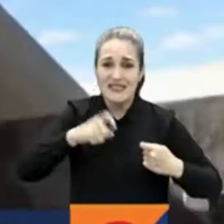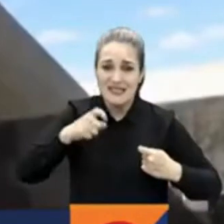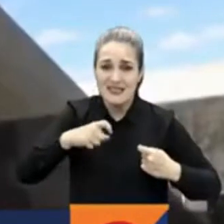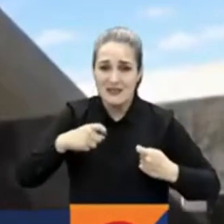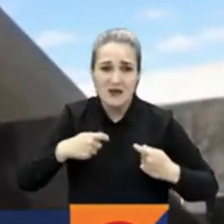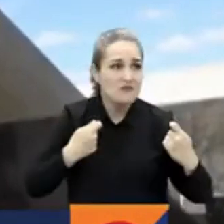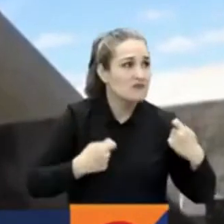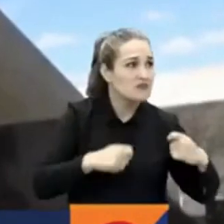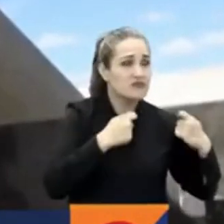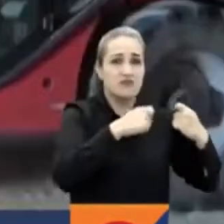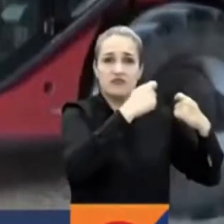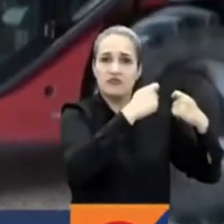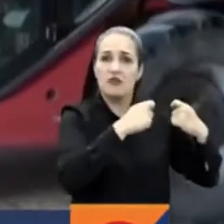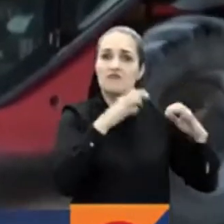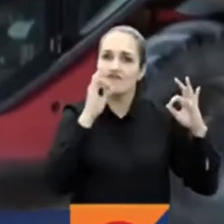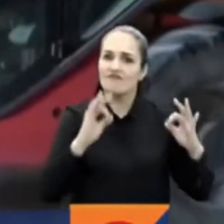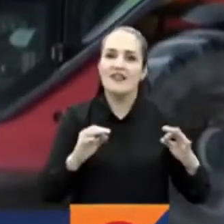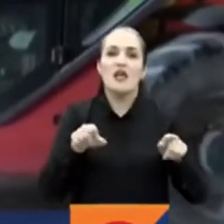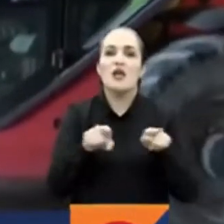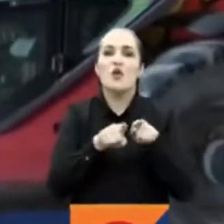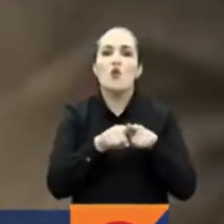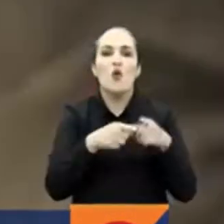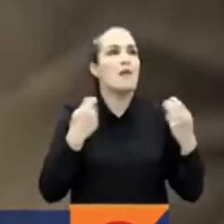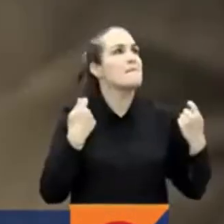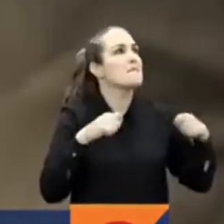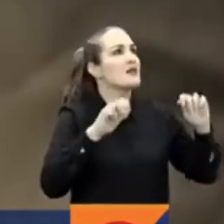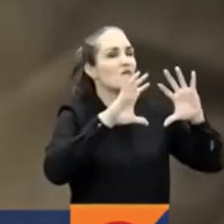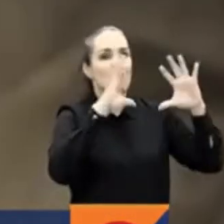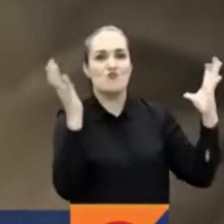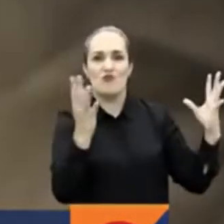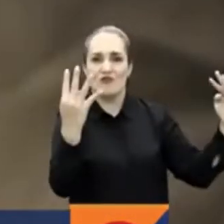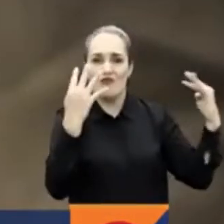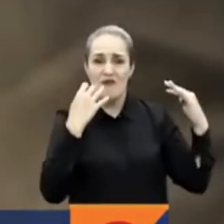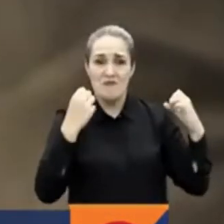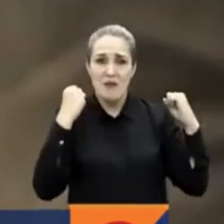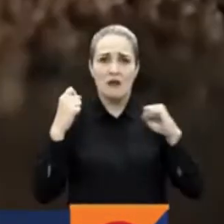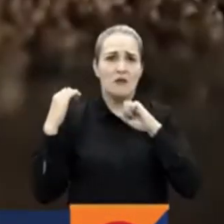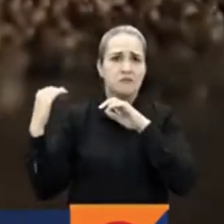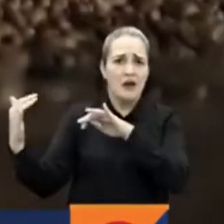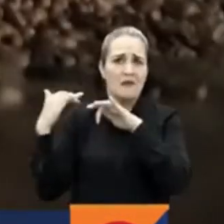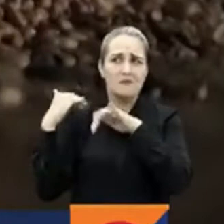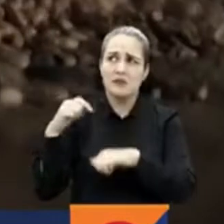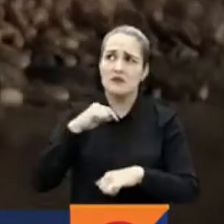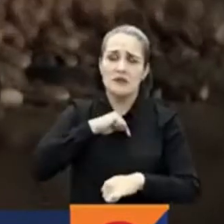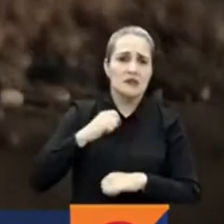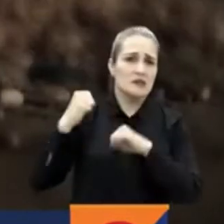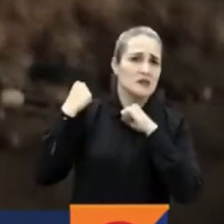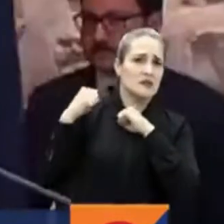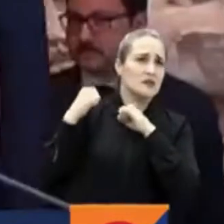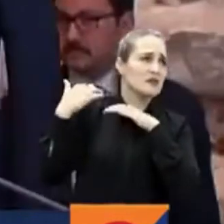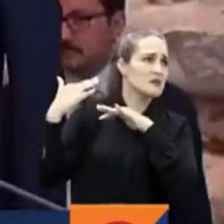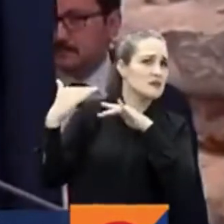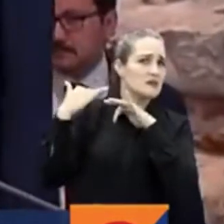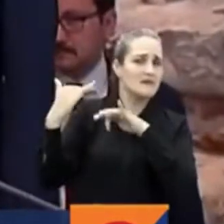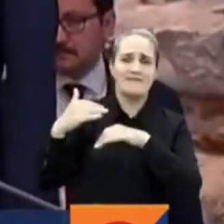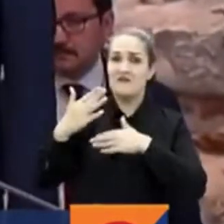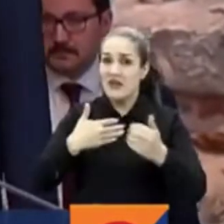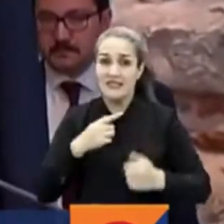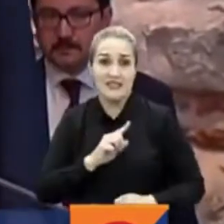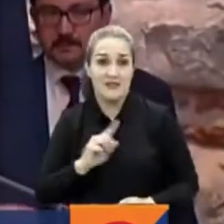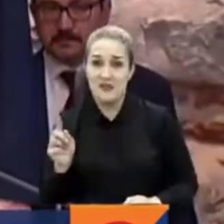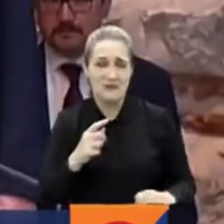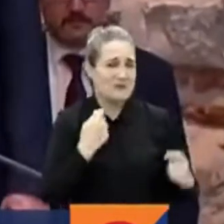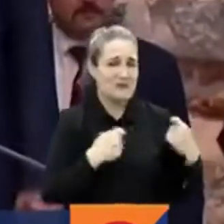reclamar su lugar como la despensa del mundo con fuego cruzado caliente y palpitante en su interior no será tarea fácil. Aún así,